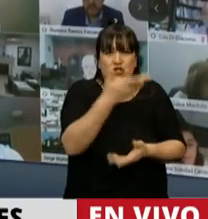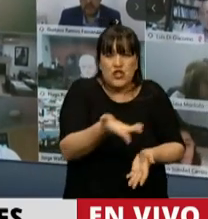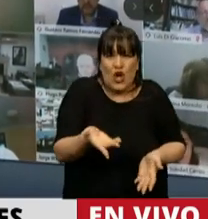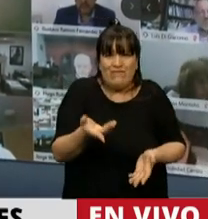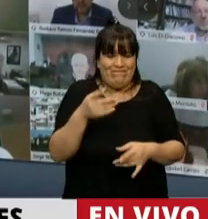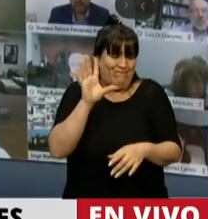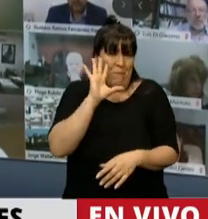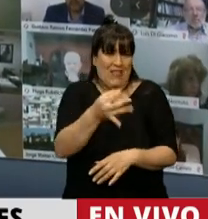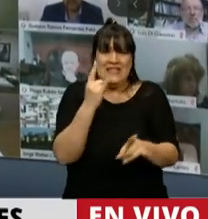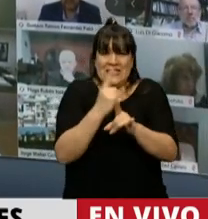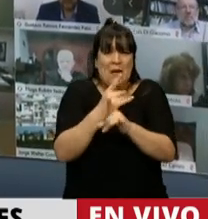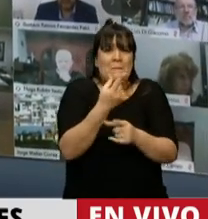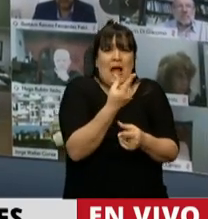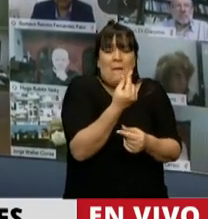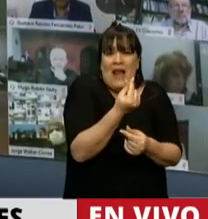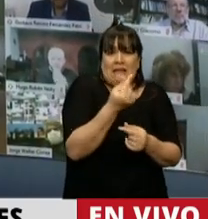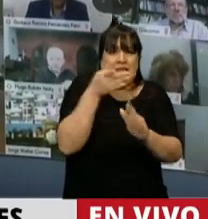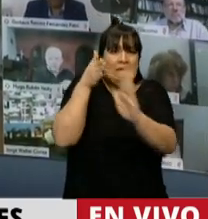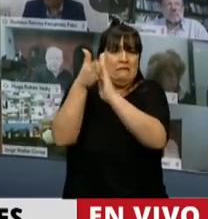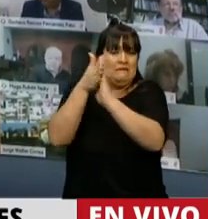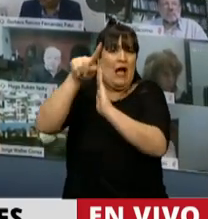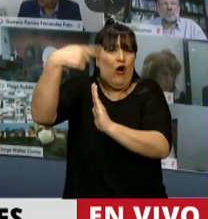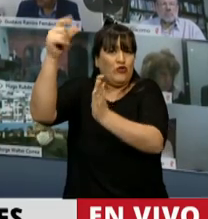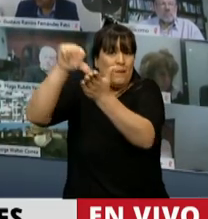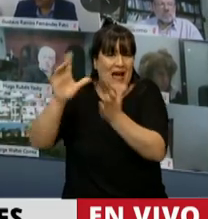fugadora serial, empobrecedora serial.